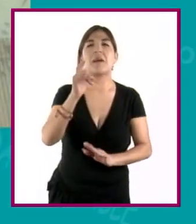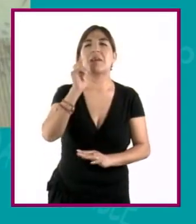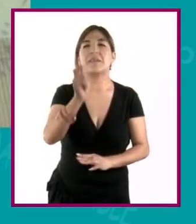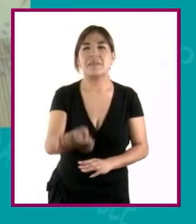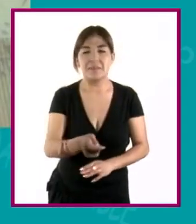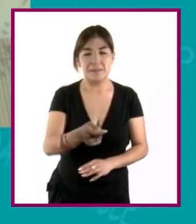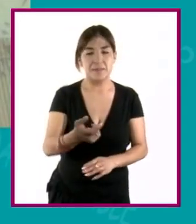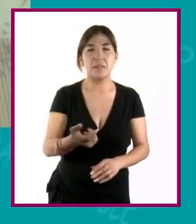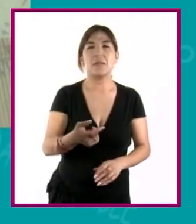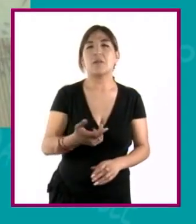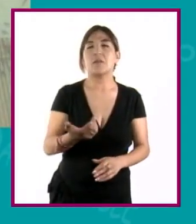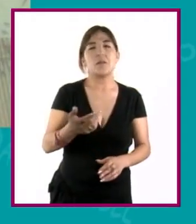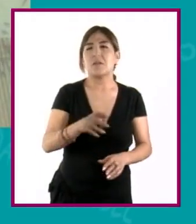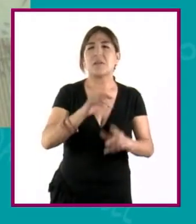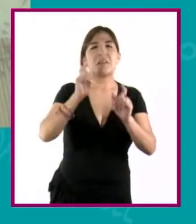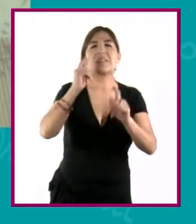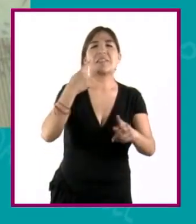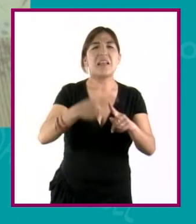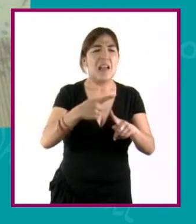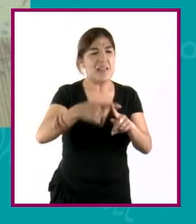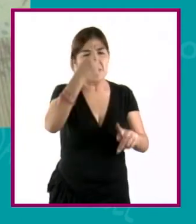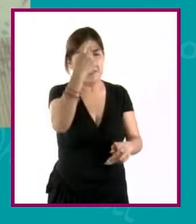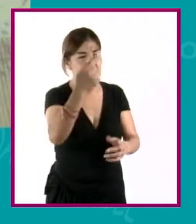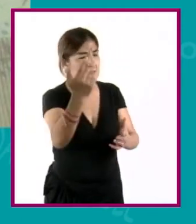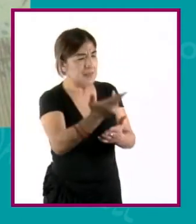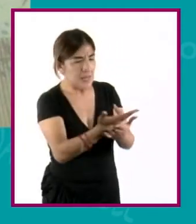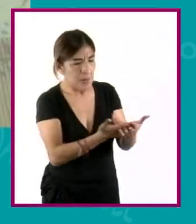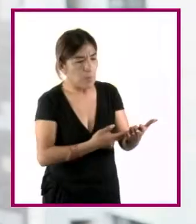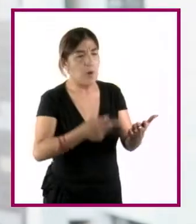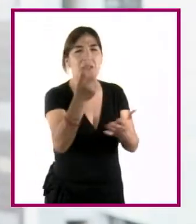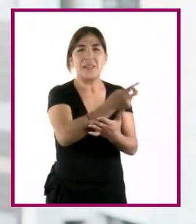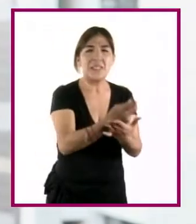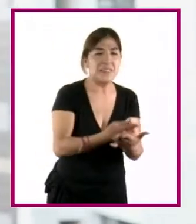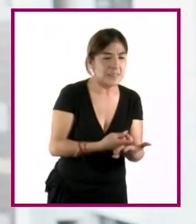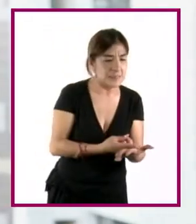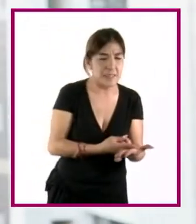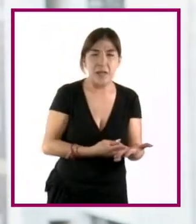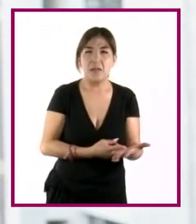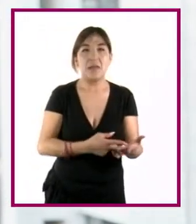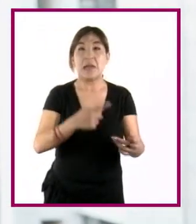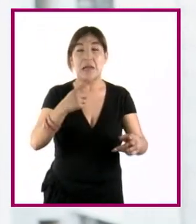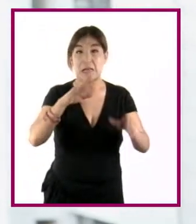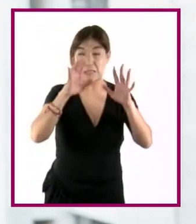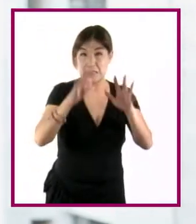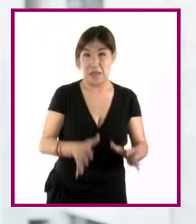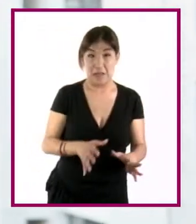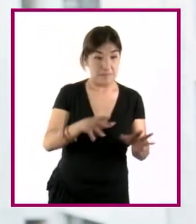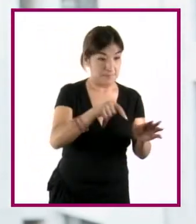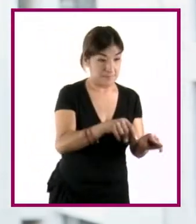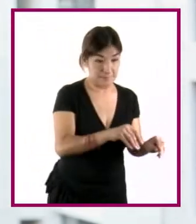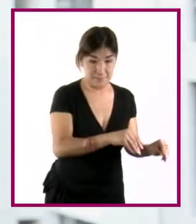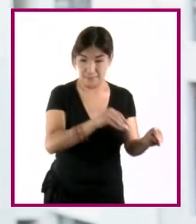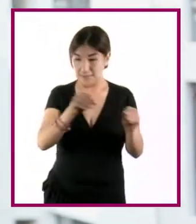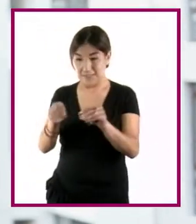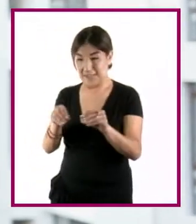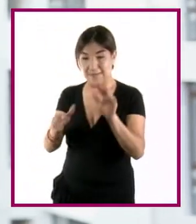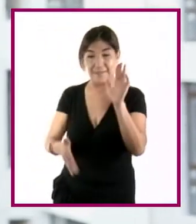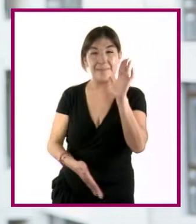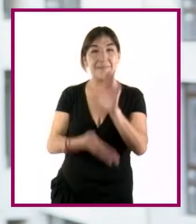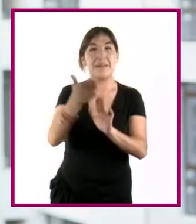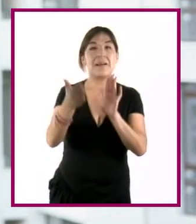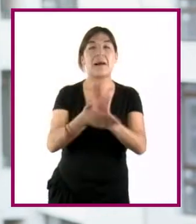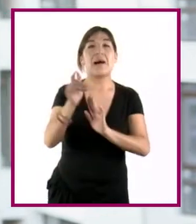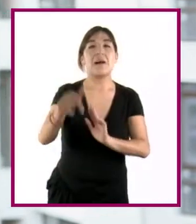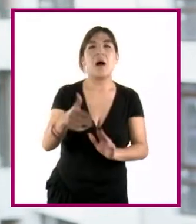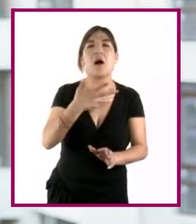independientemente de quién lo diseñó o quién lo dibujó, quien lo ejecuta sabe exactamente por qué hay una claridad